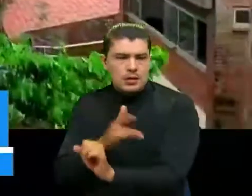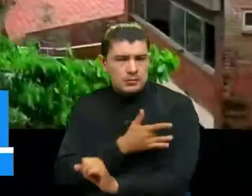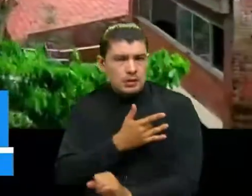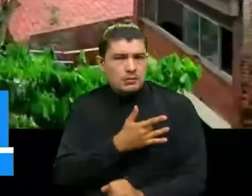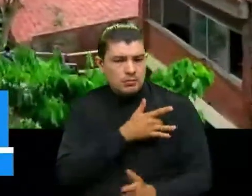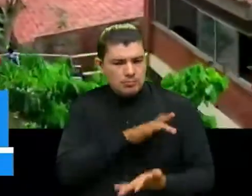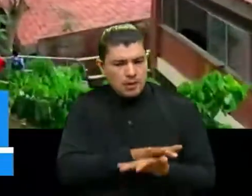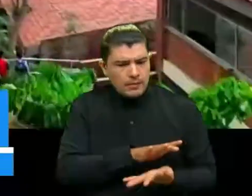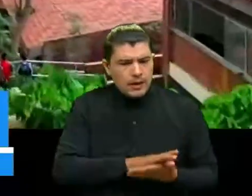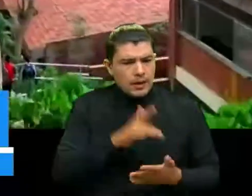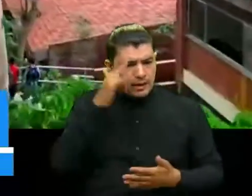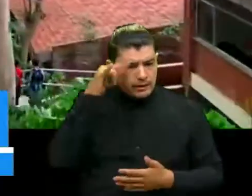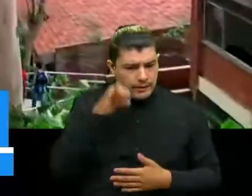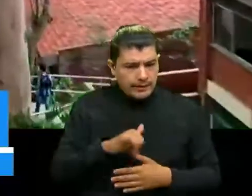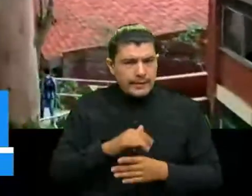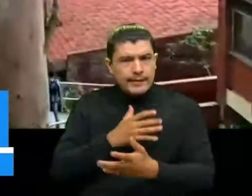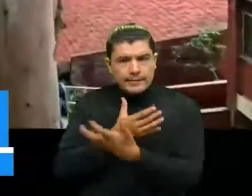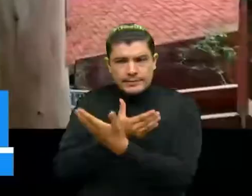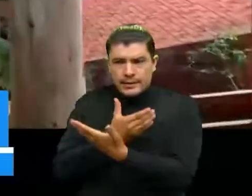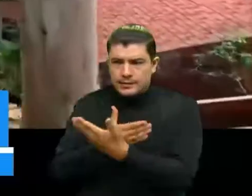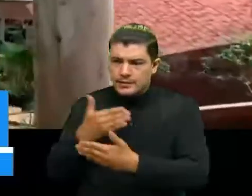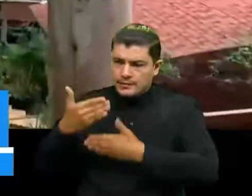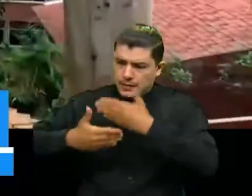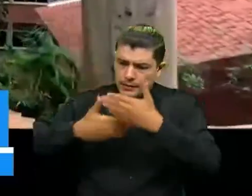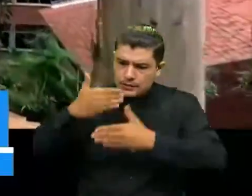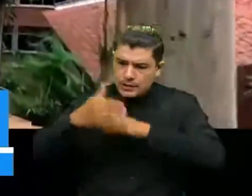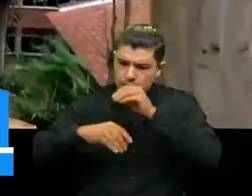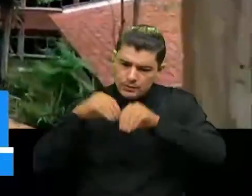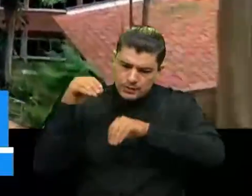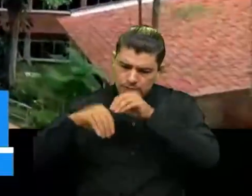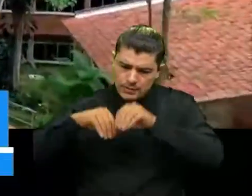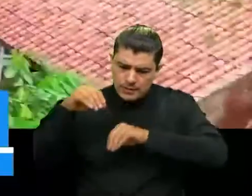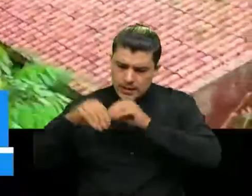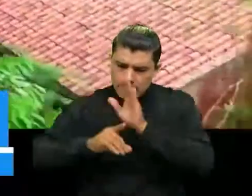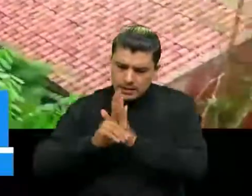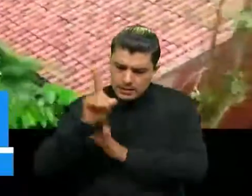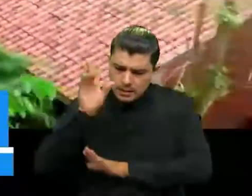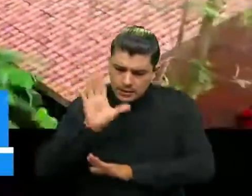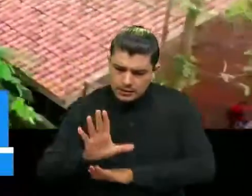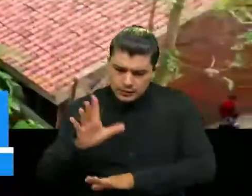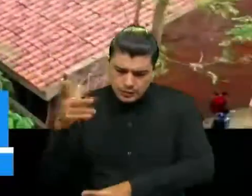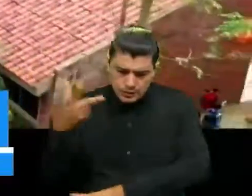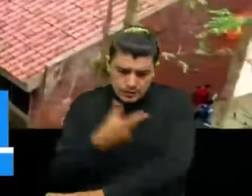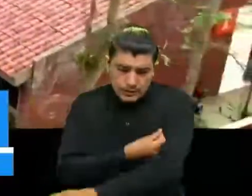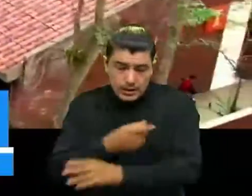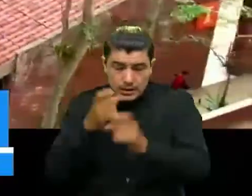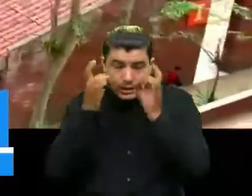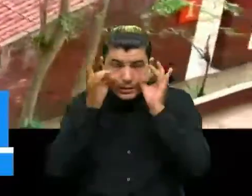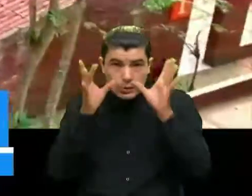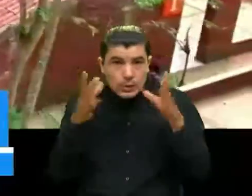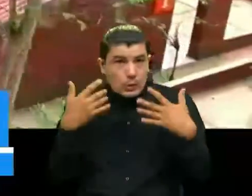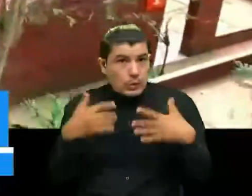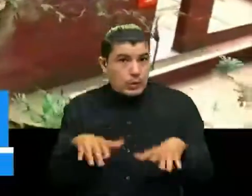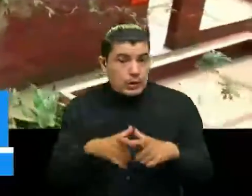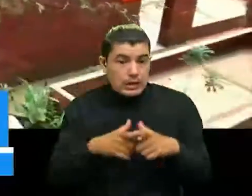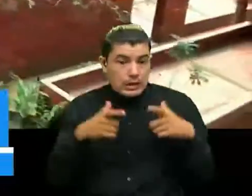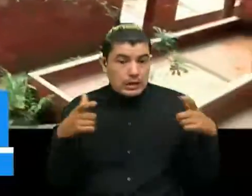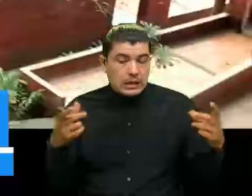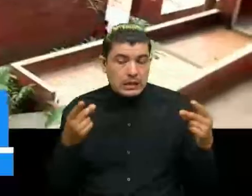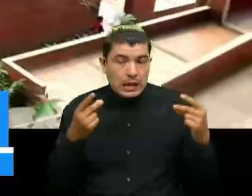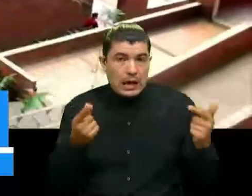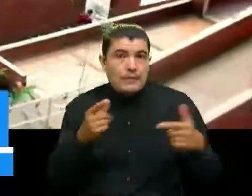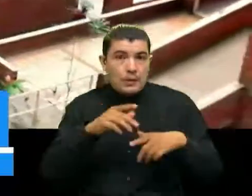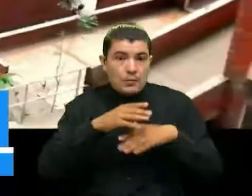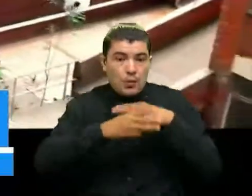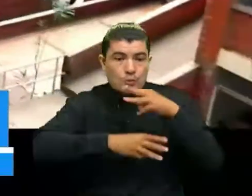ciencia el proceso del desarrollo de las vacunas ha sido sorprendente en el mundo y una gran